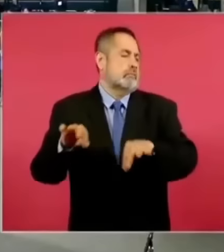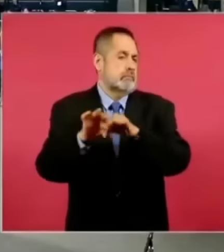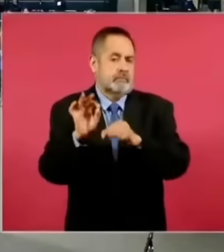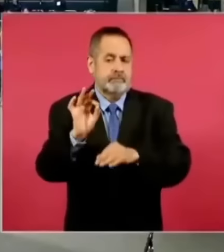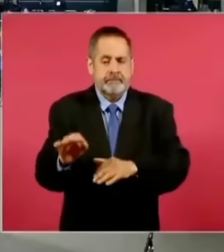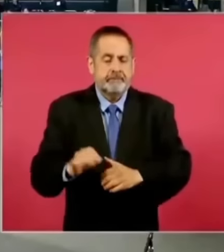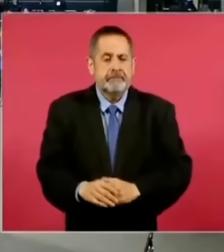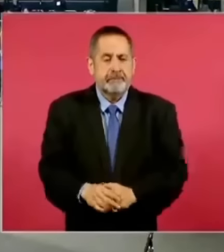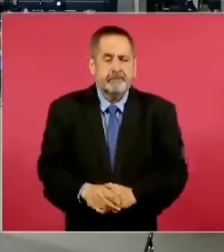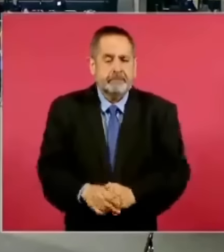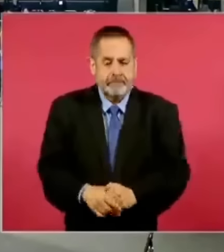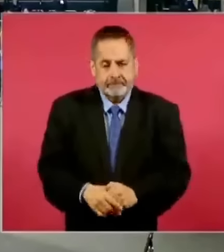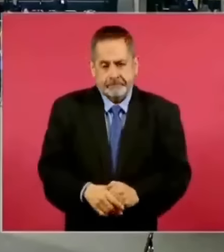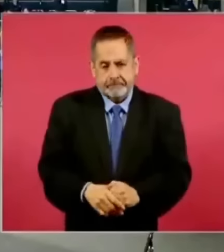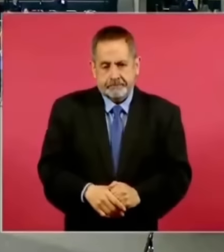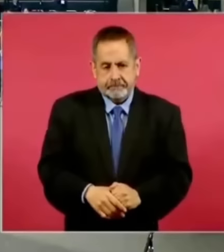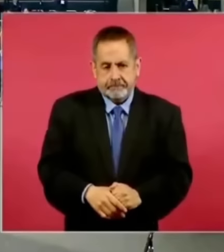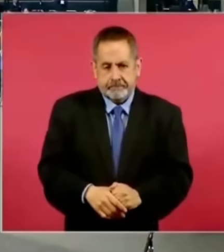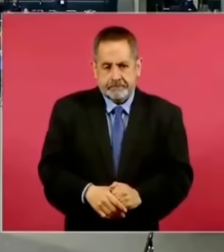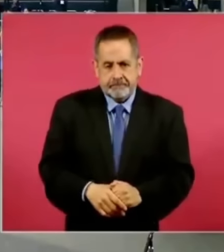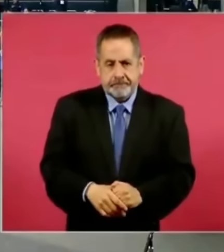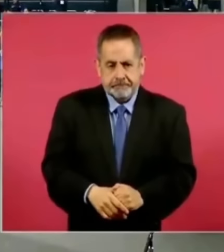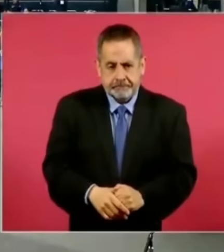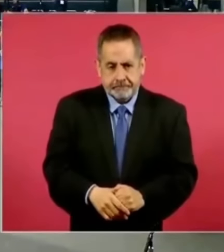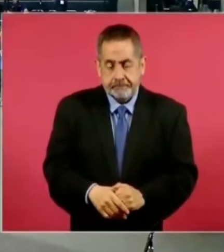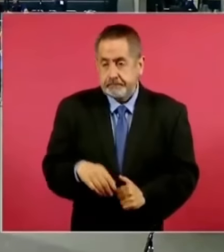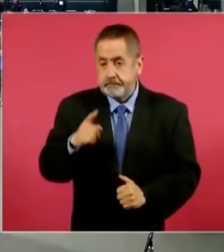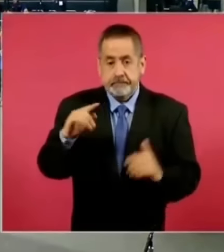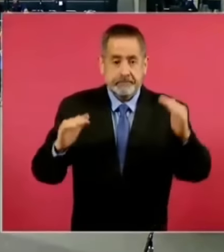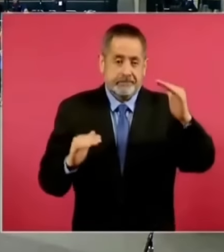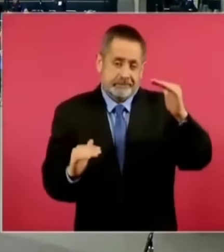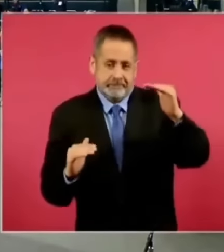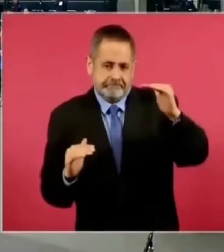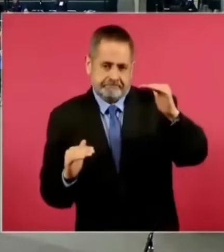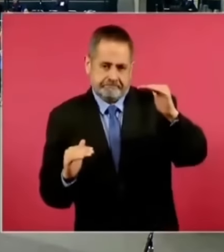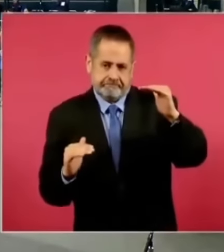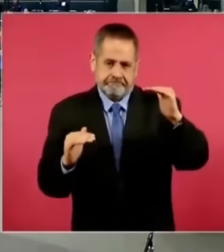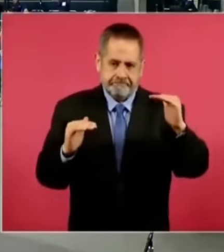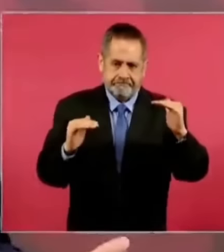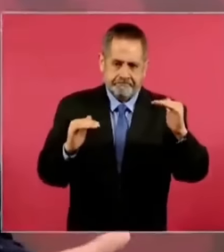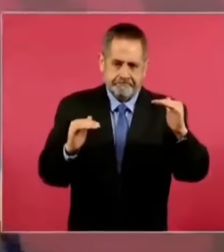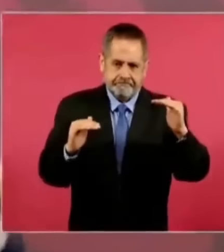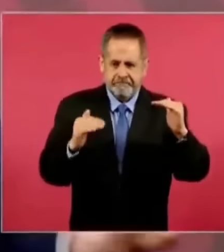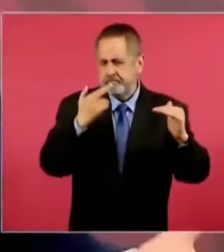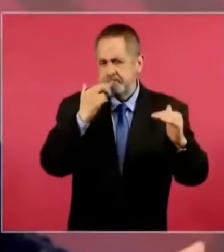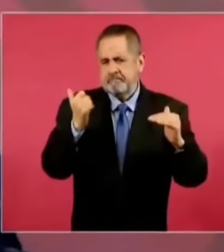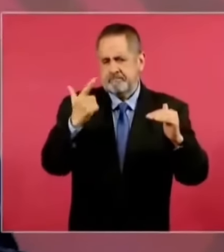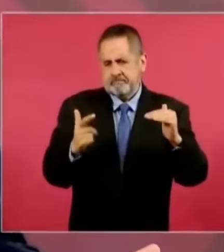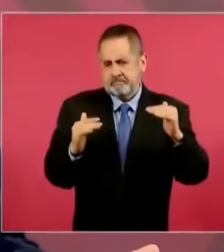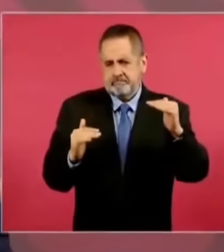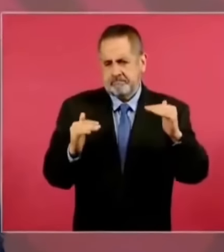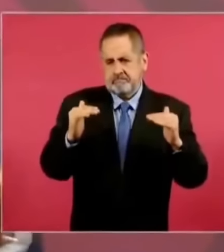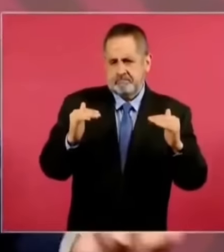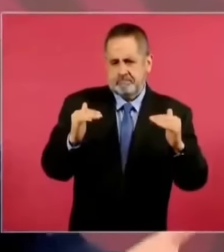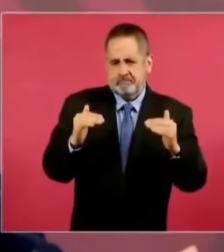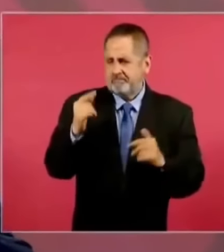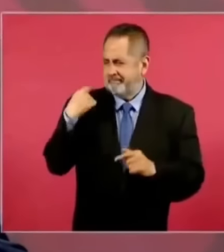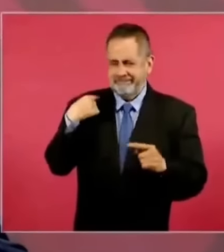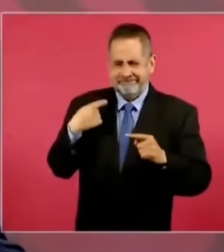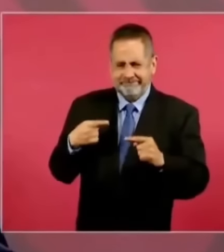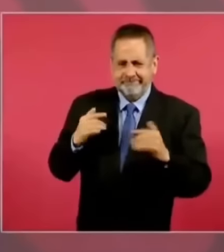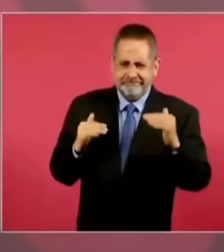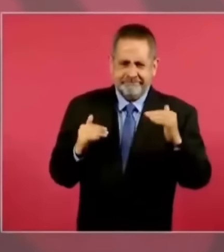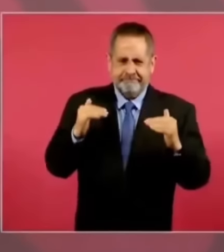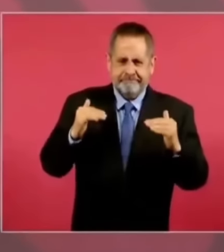Y se redujo la desigualdad en el país en estos tiempos.